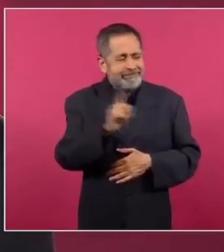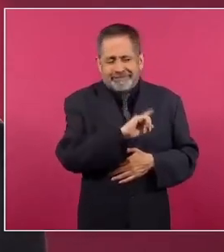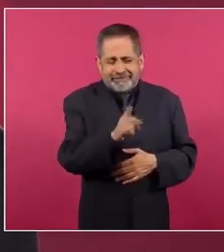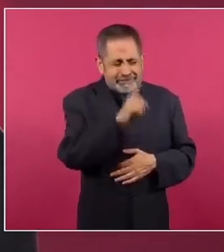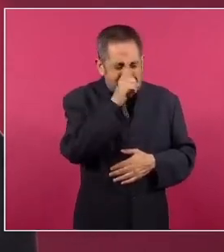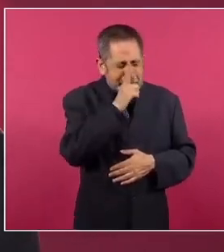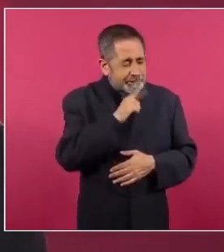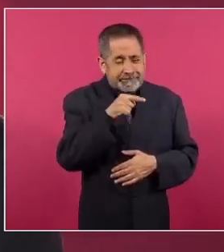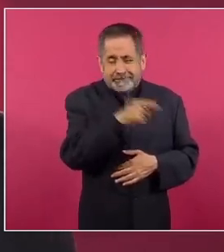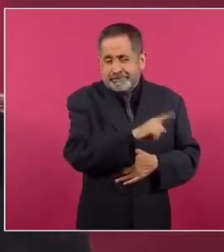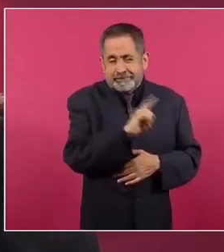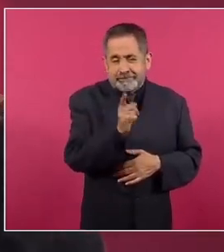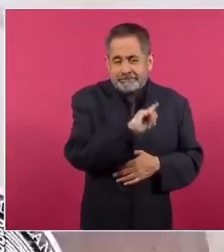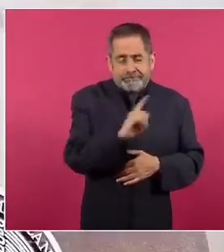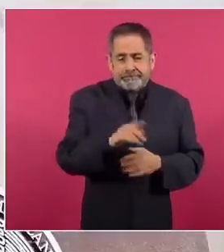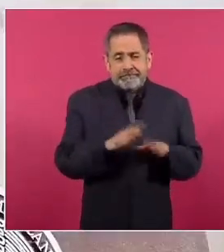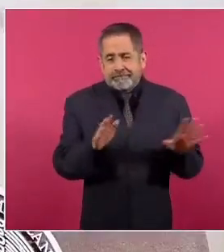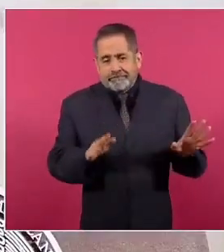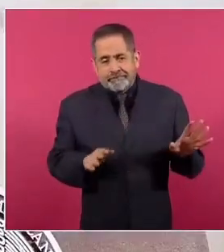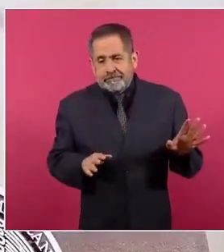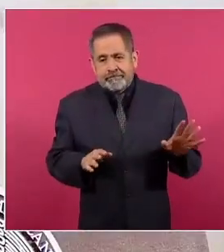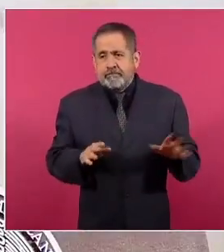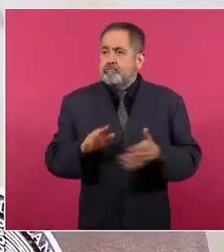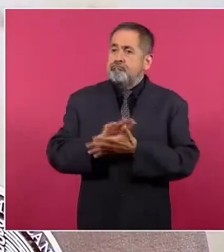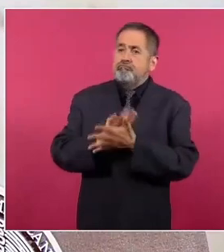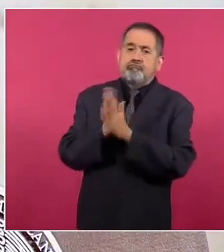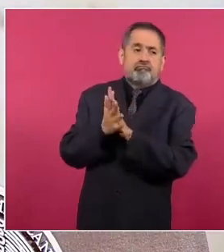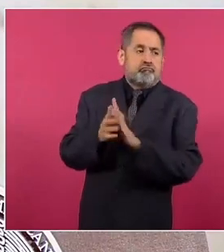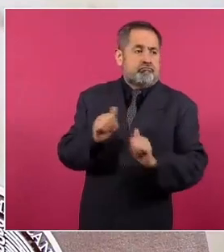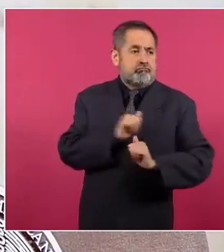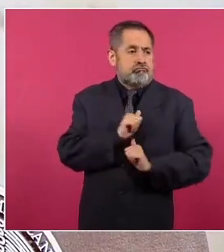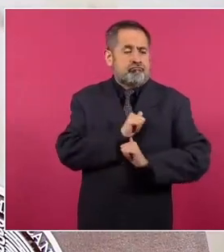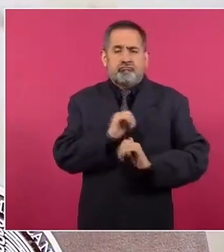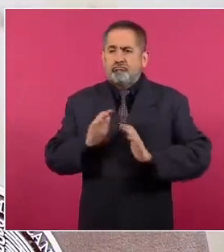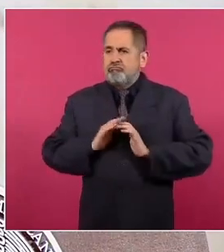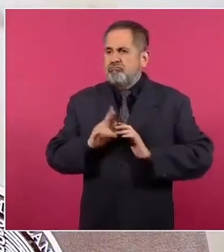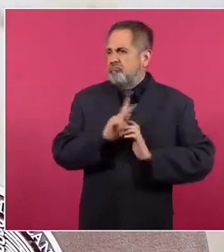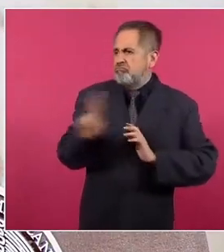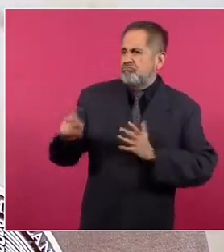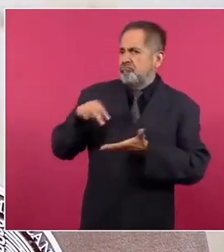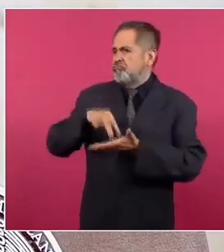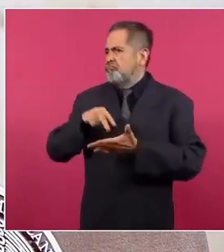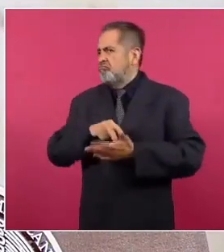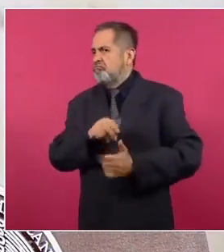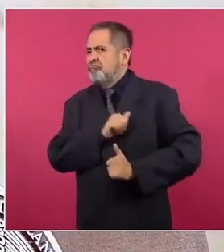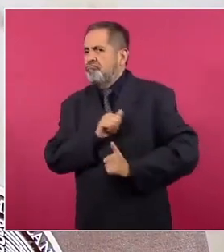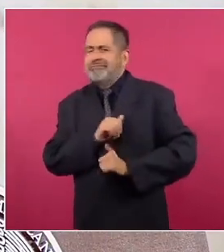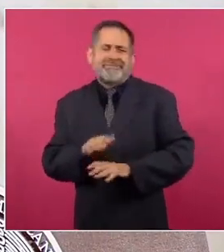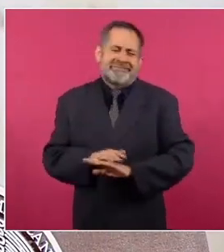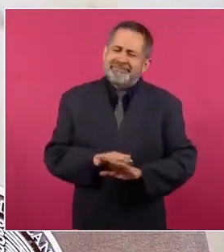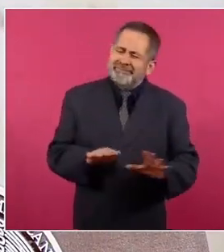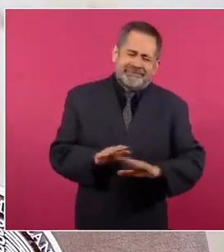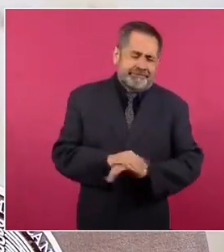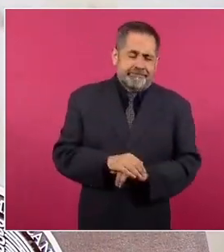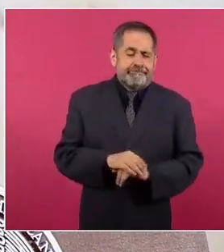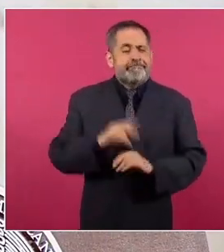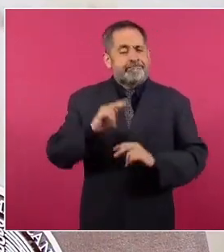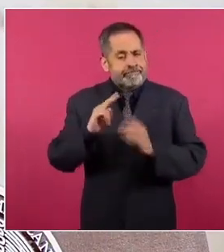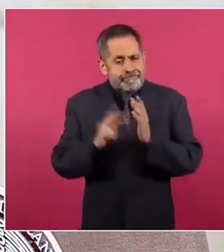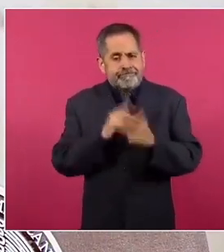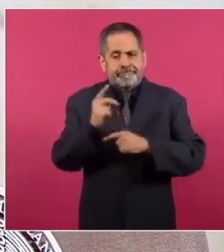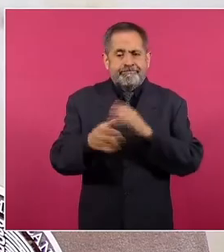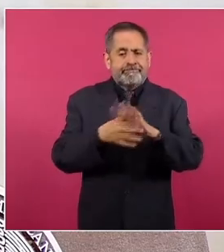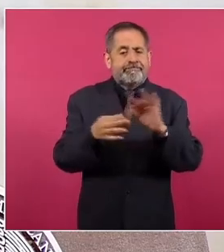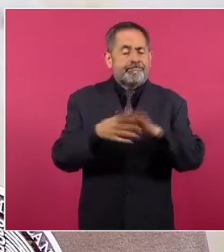que se trate de una militarización. Pero aclaramos una vez más, la función